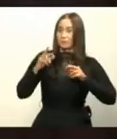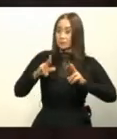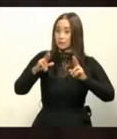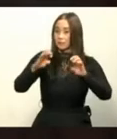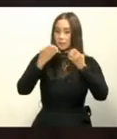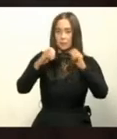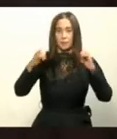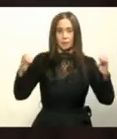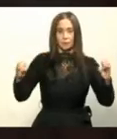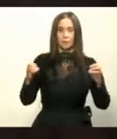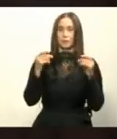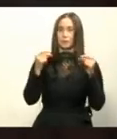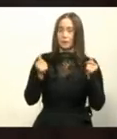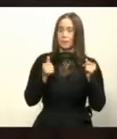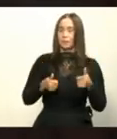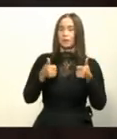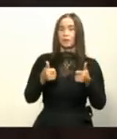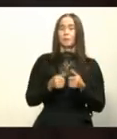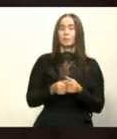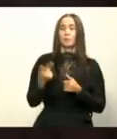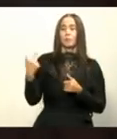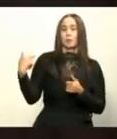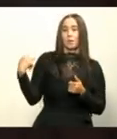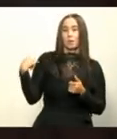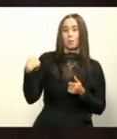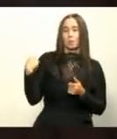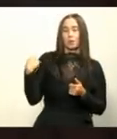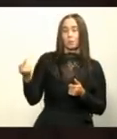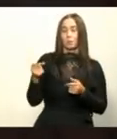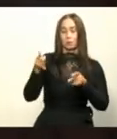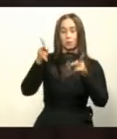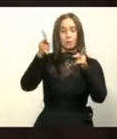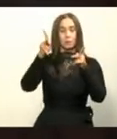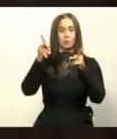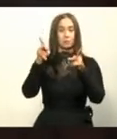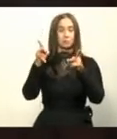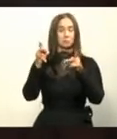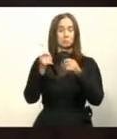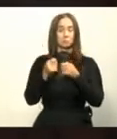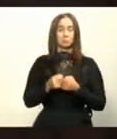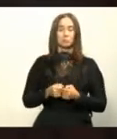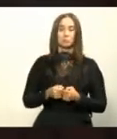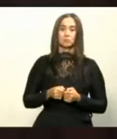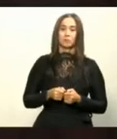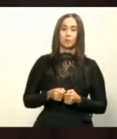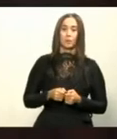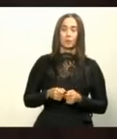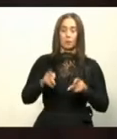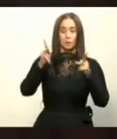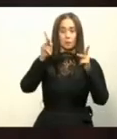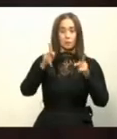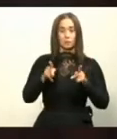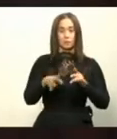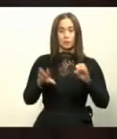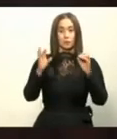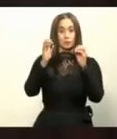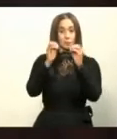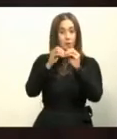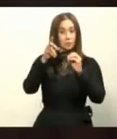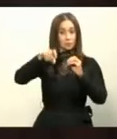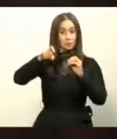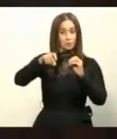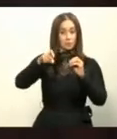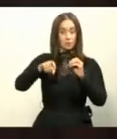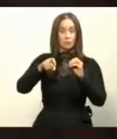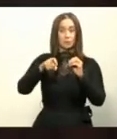para vacunar al personal de mayores riesgos, que empezaríamos por